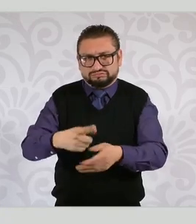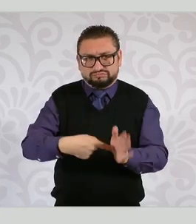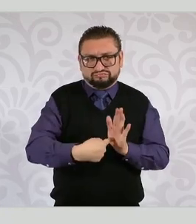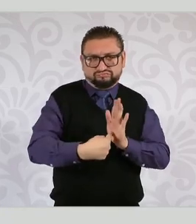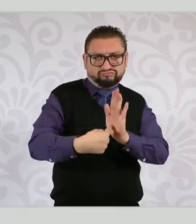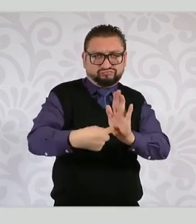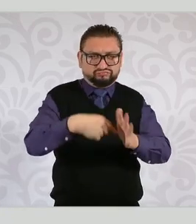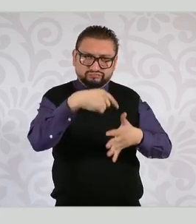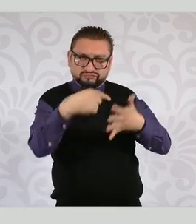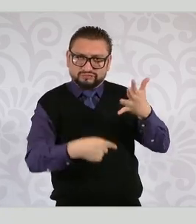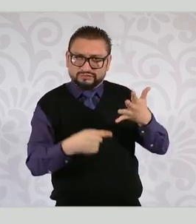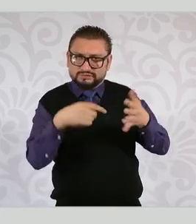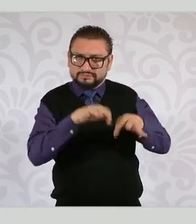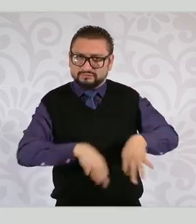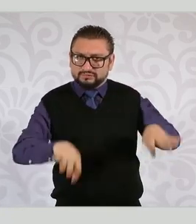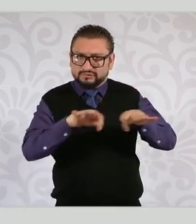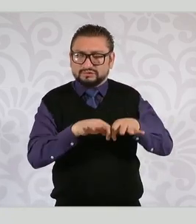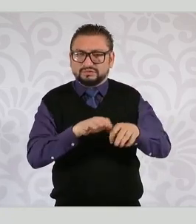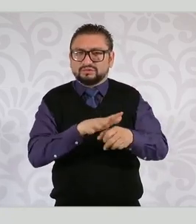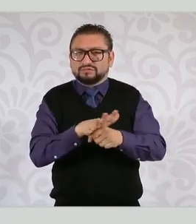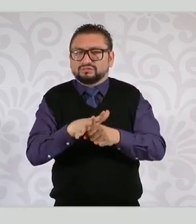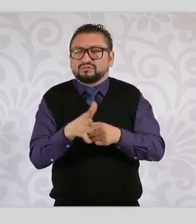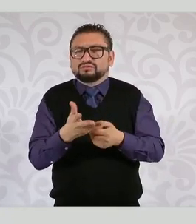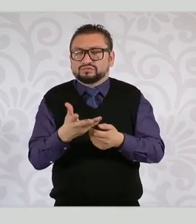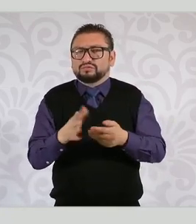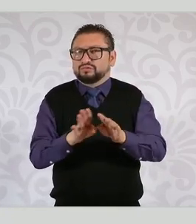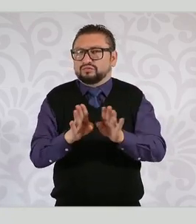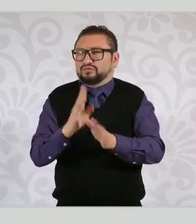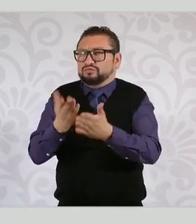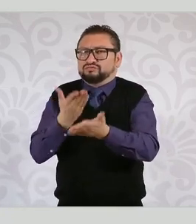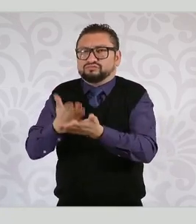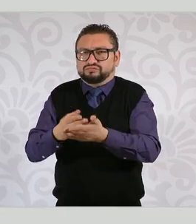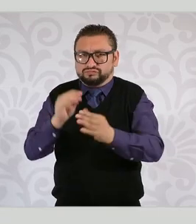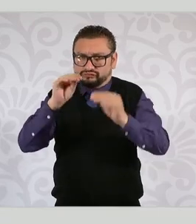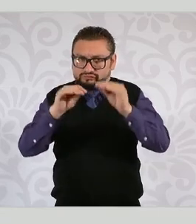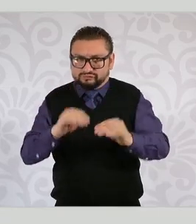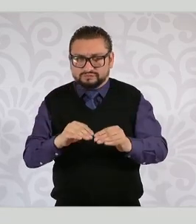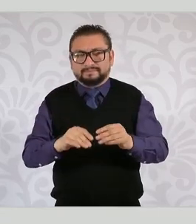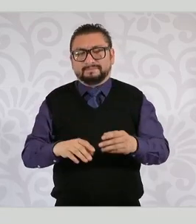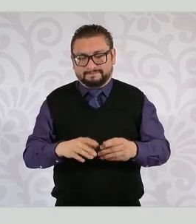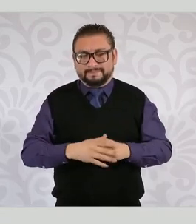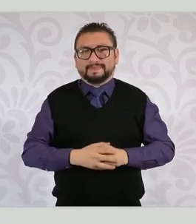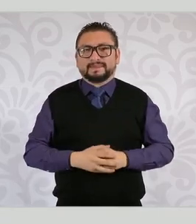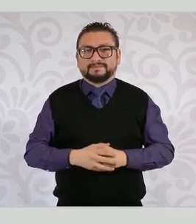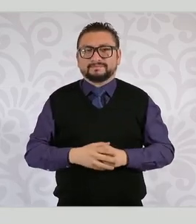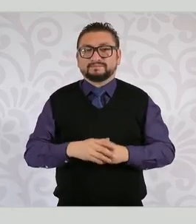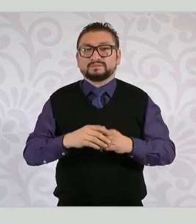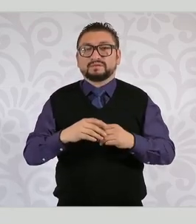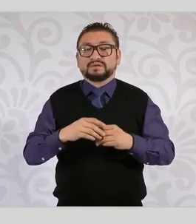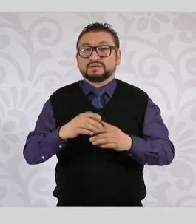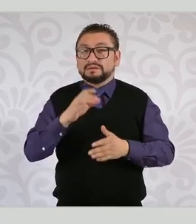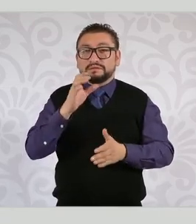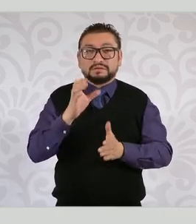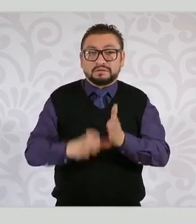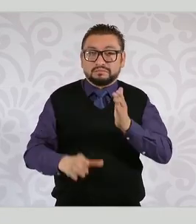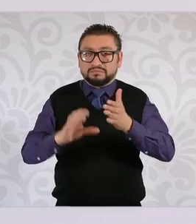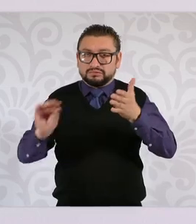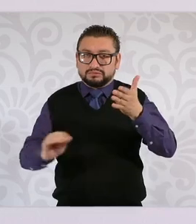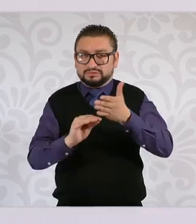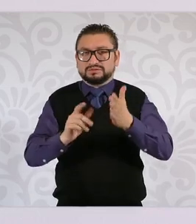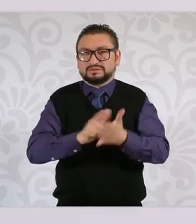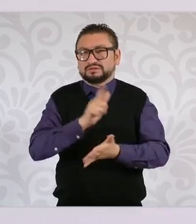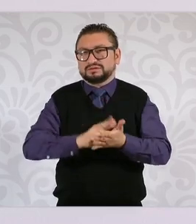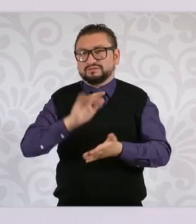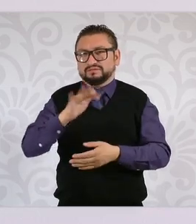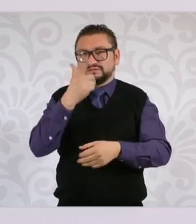más importantes relativos a esta iniciativa. Por una parte, se añade un capítulo a la Ley Federal de